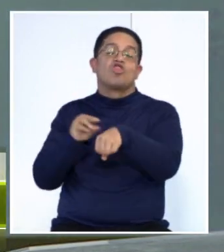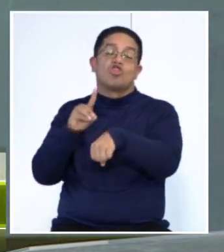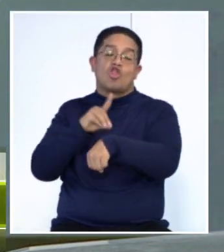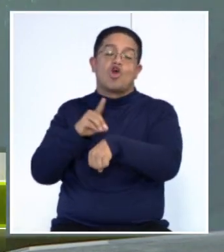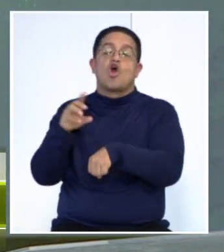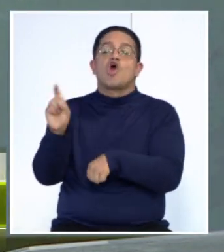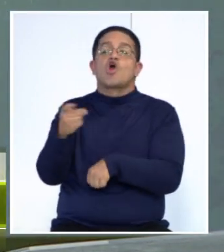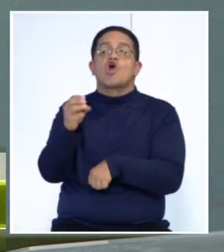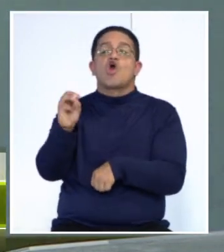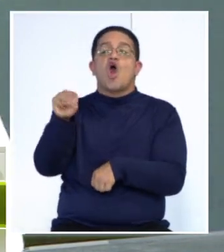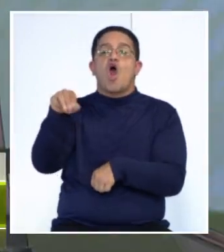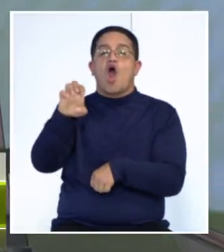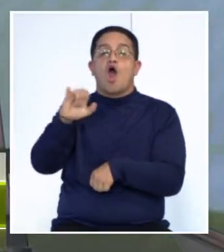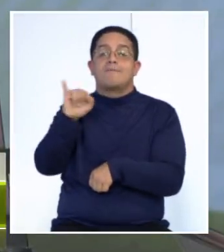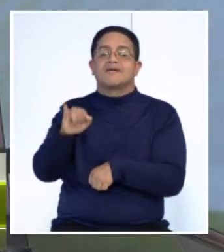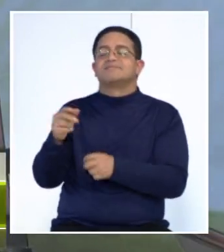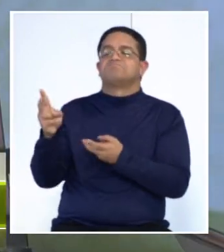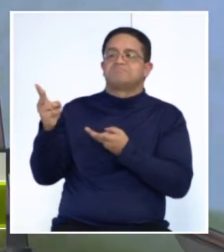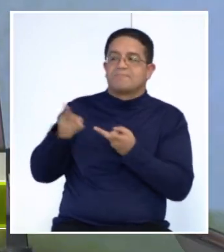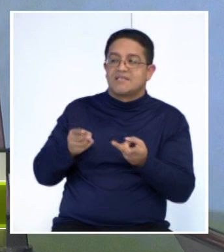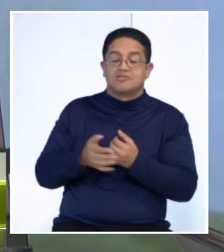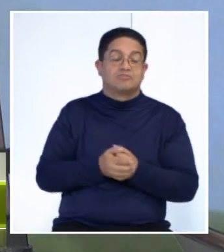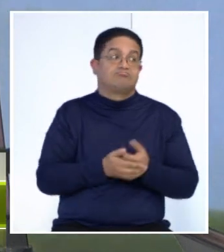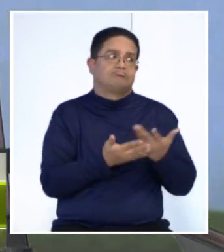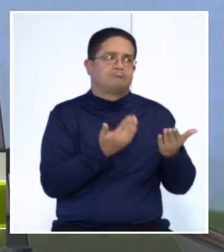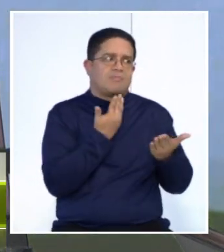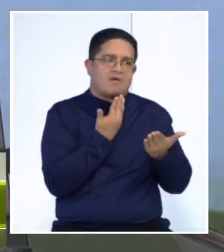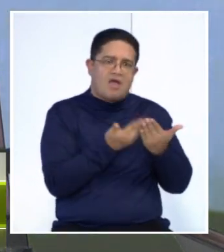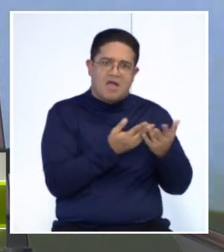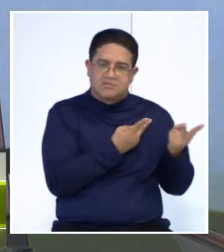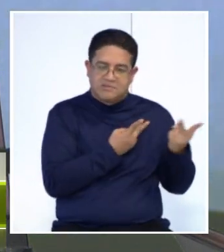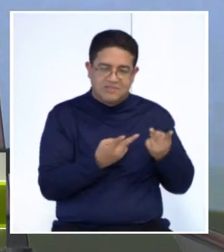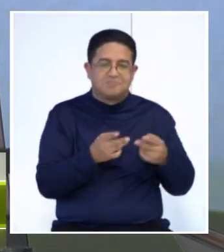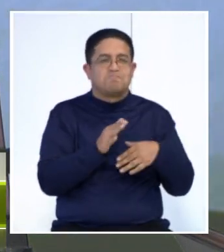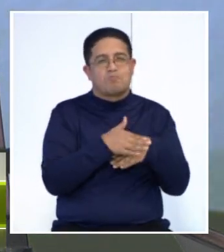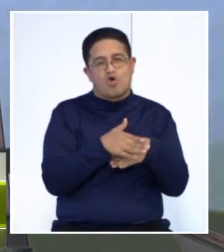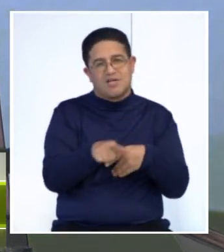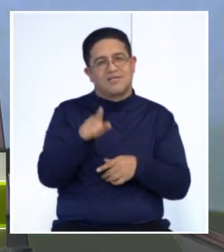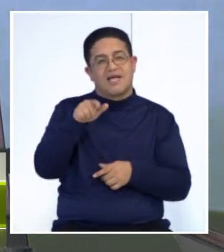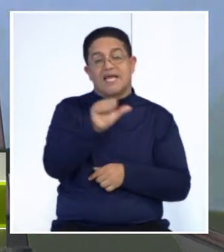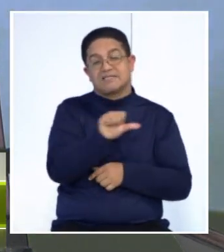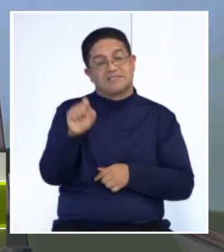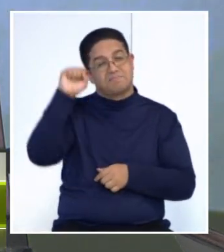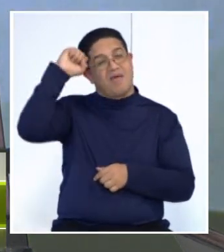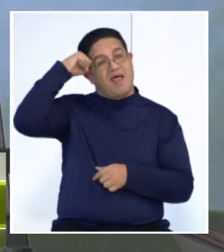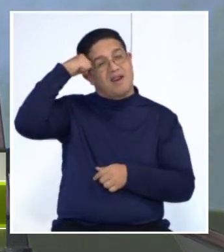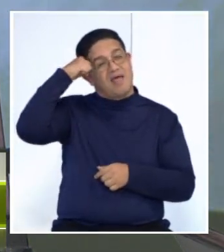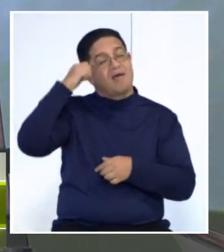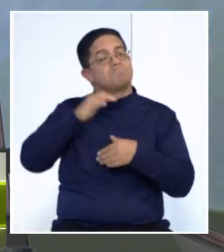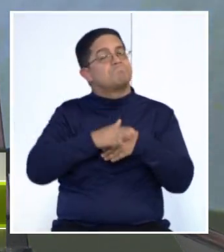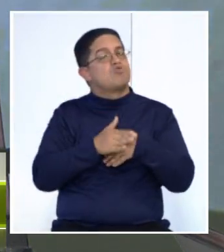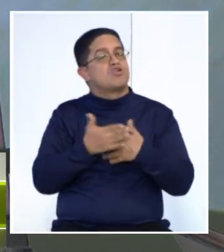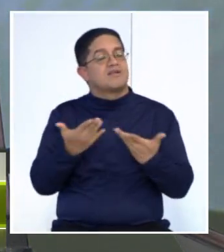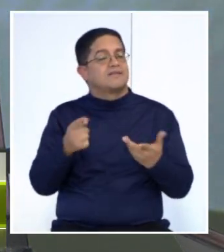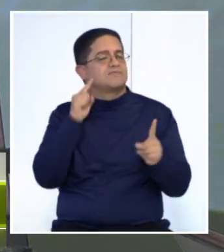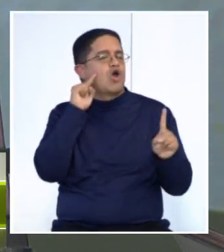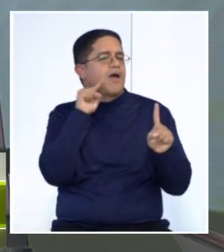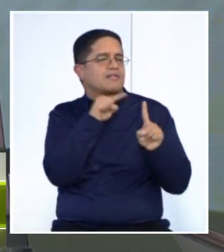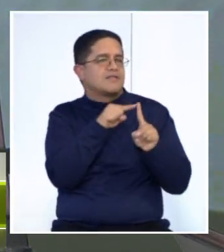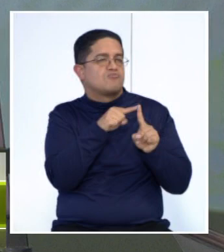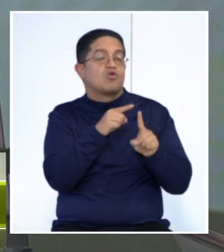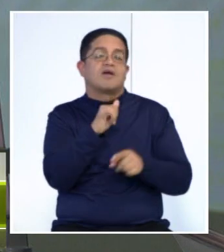Bienvenido. Un gusto. Gracias por la invitación, sobre todo en este mes conmemorativo del Alzheimer y porque este es precisamente el objetivo,